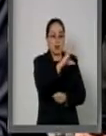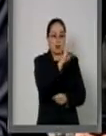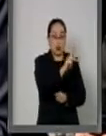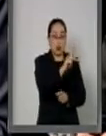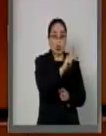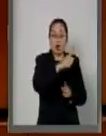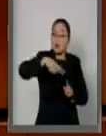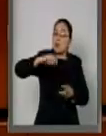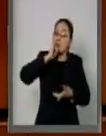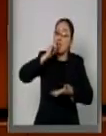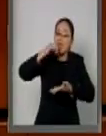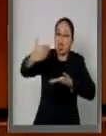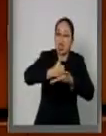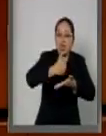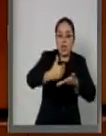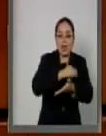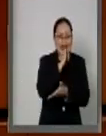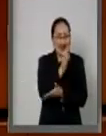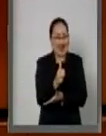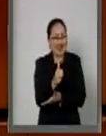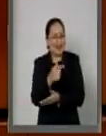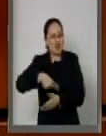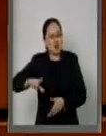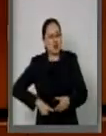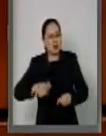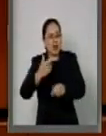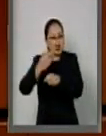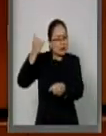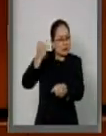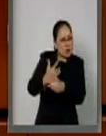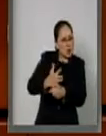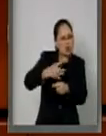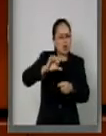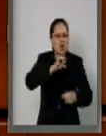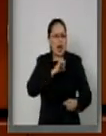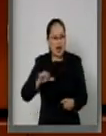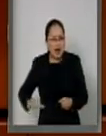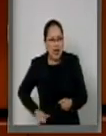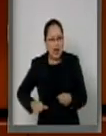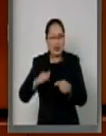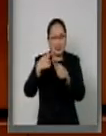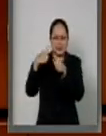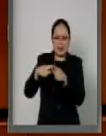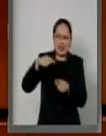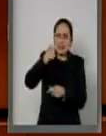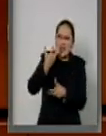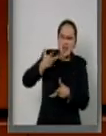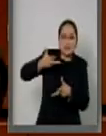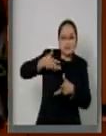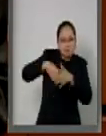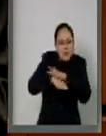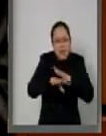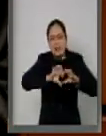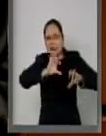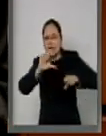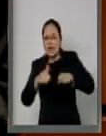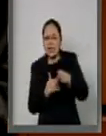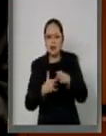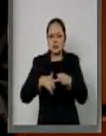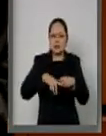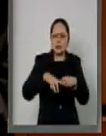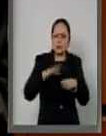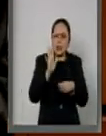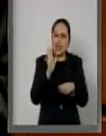de novilleros, de gobernadores tramposos y de alcaldes que andan buscando más cómo